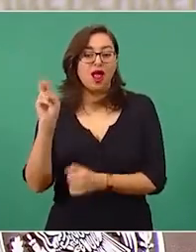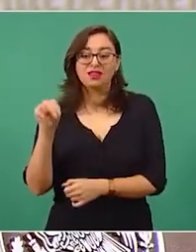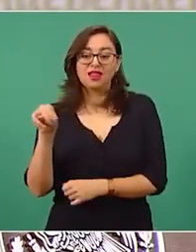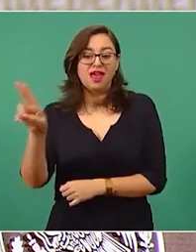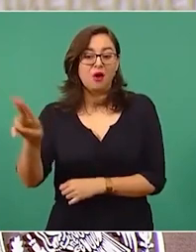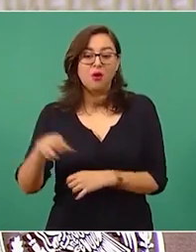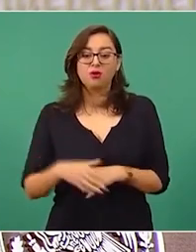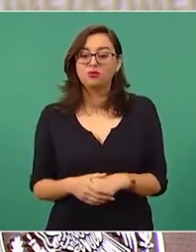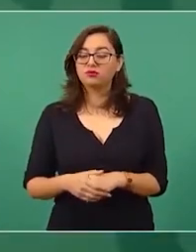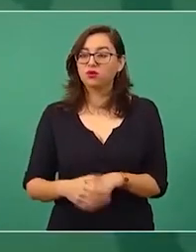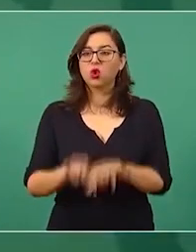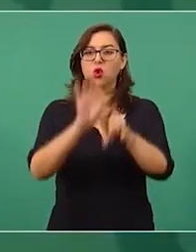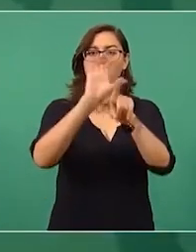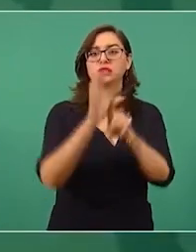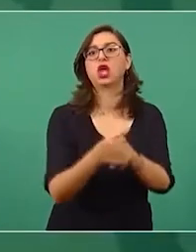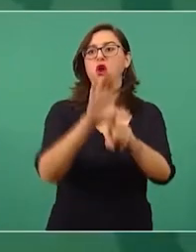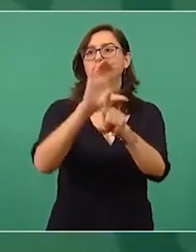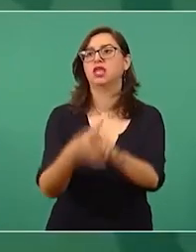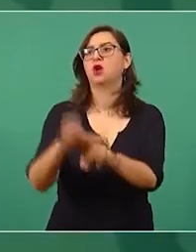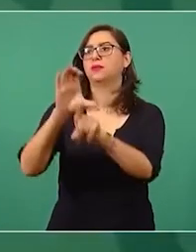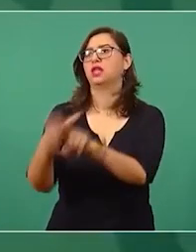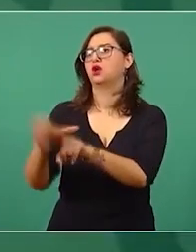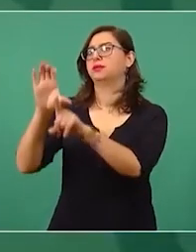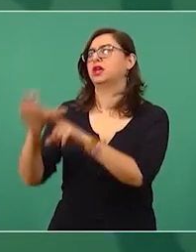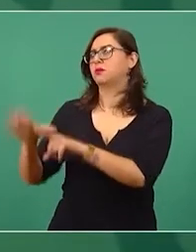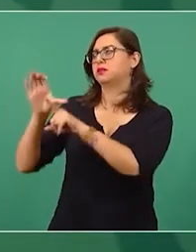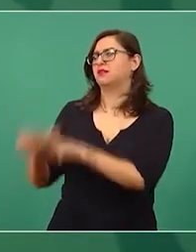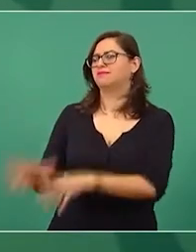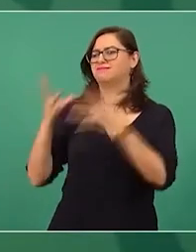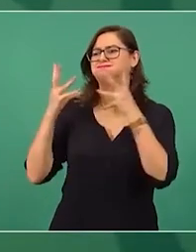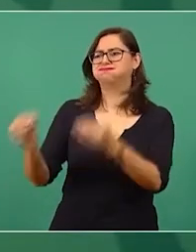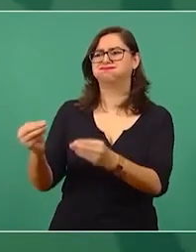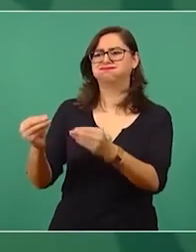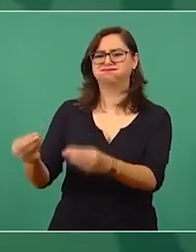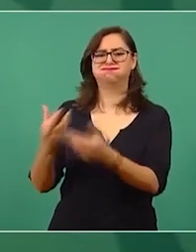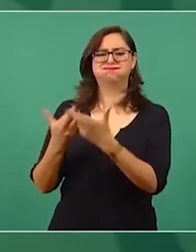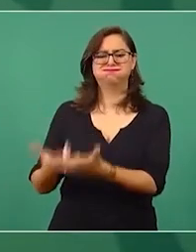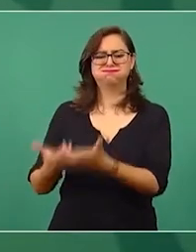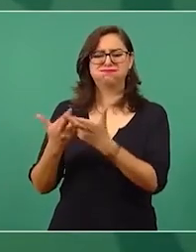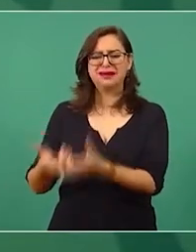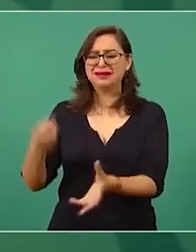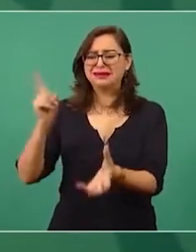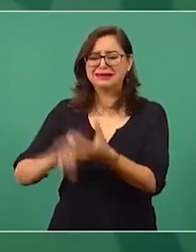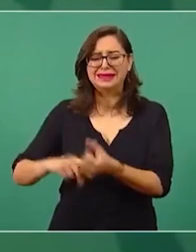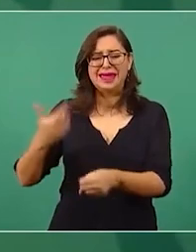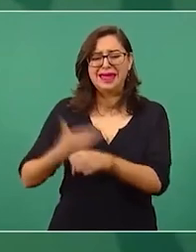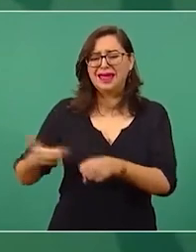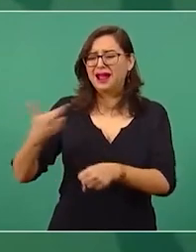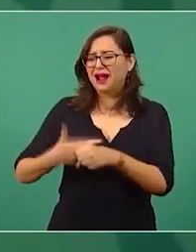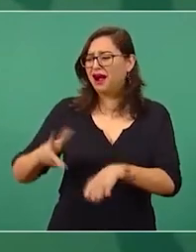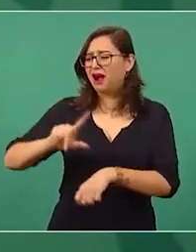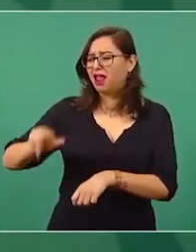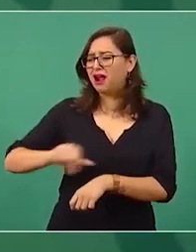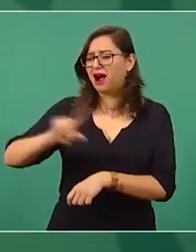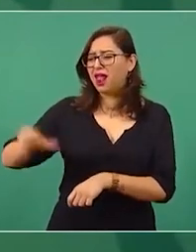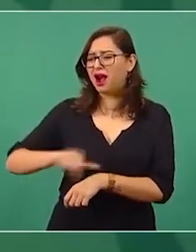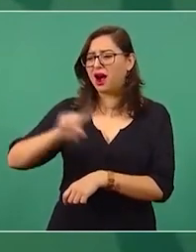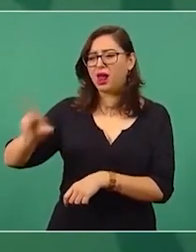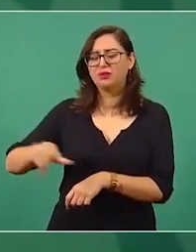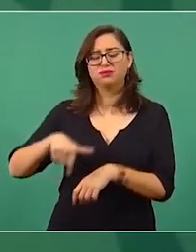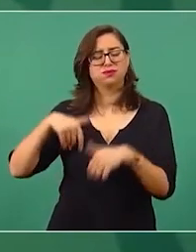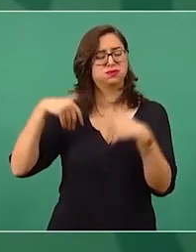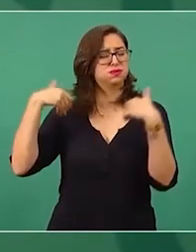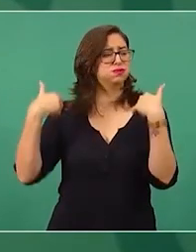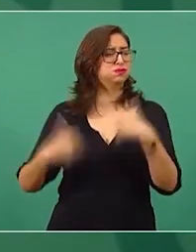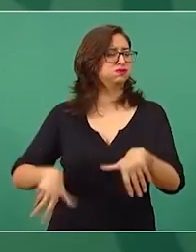organismos de la ONU y hay una burocracia en la ONU dorada